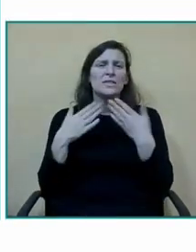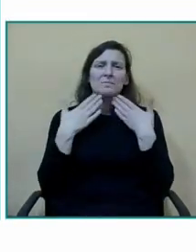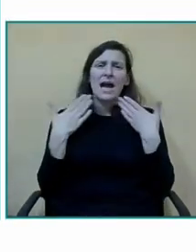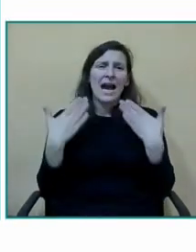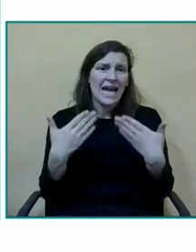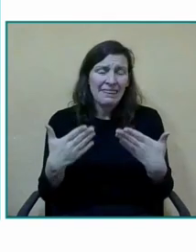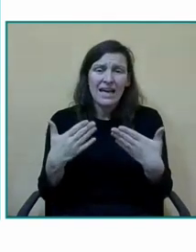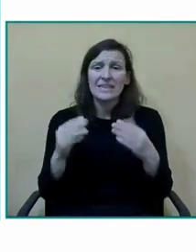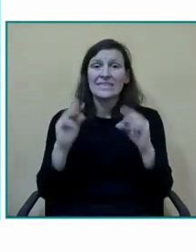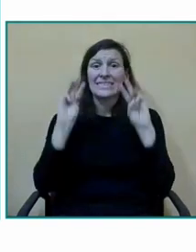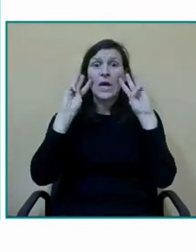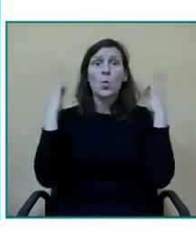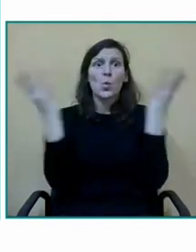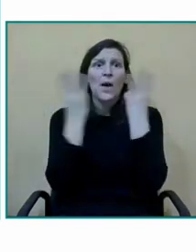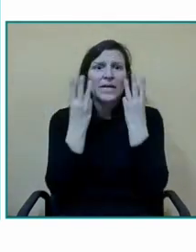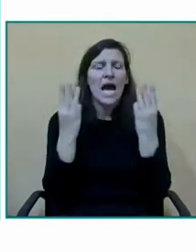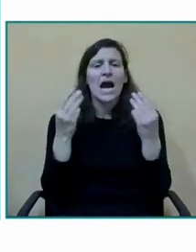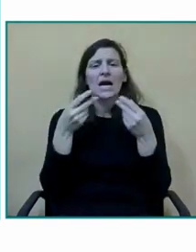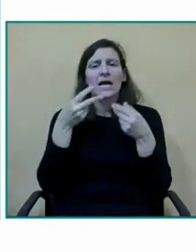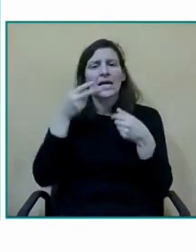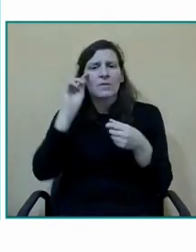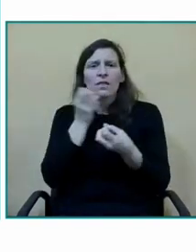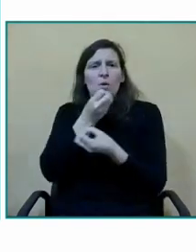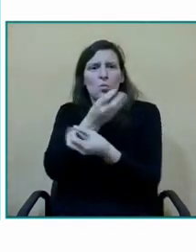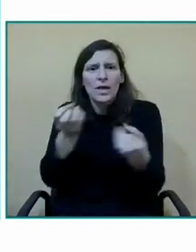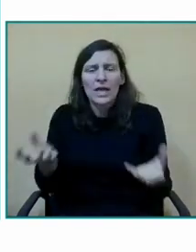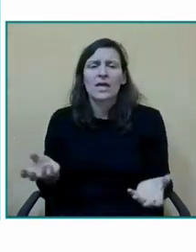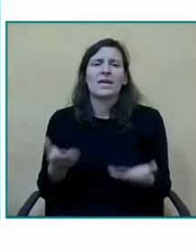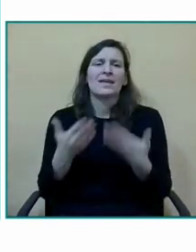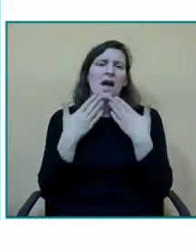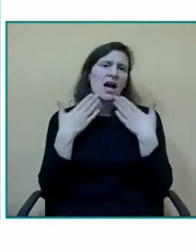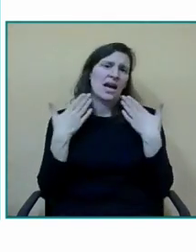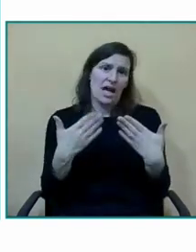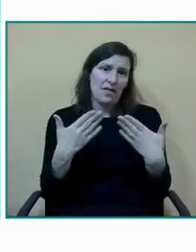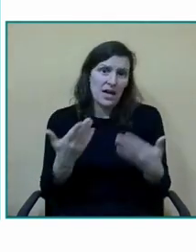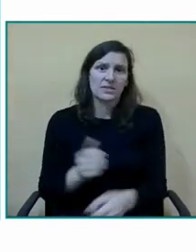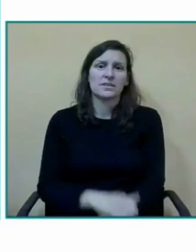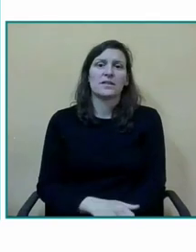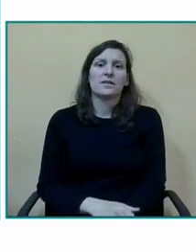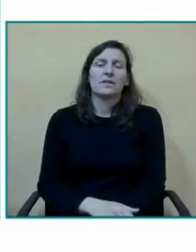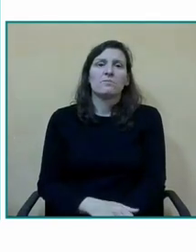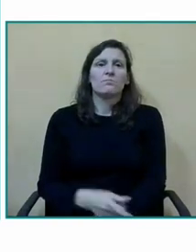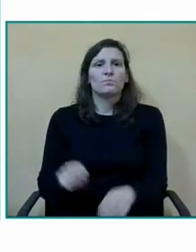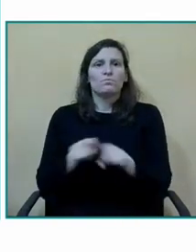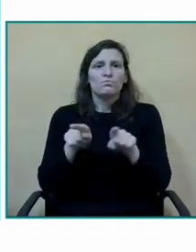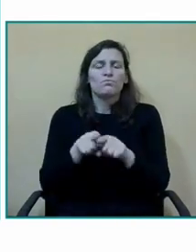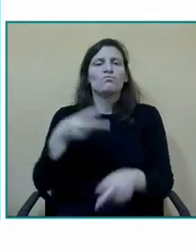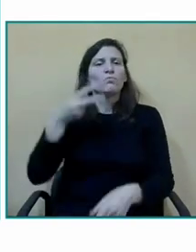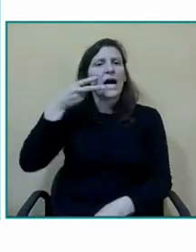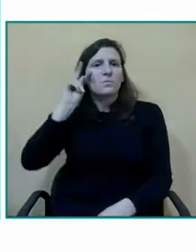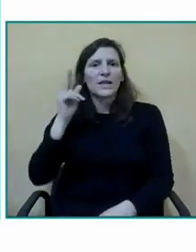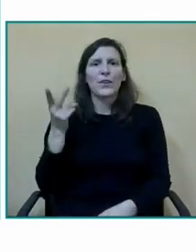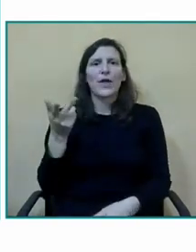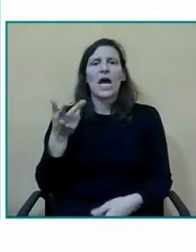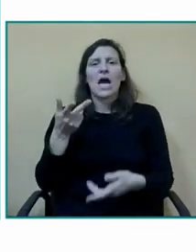sesión personas tan generosas como vosotros de vuestro centro educativo el que